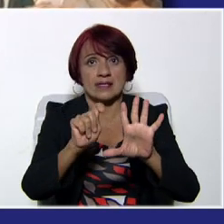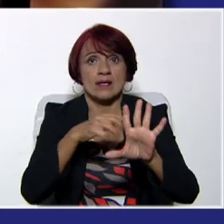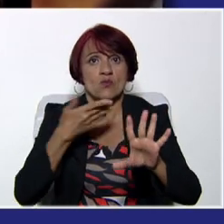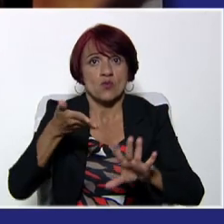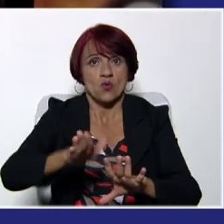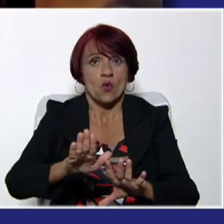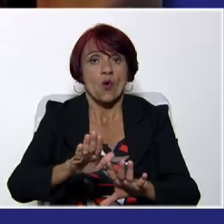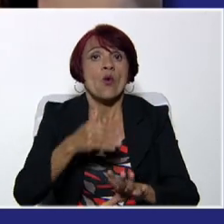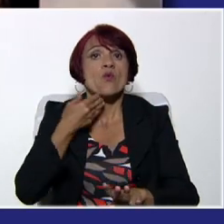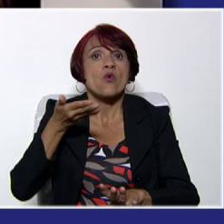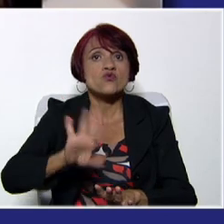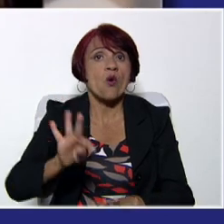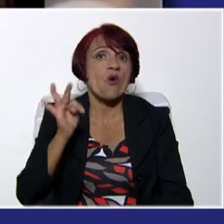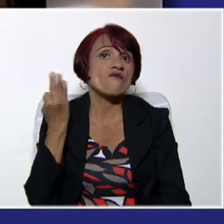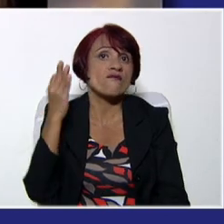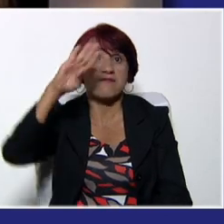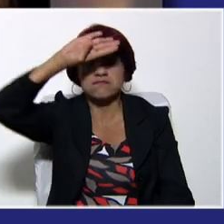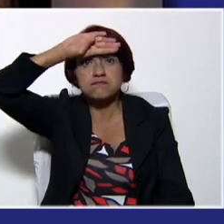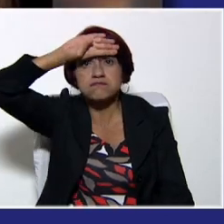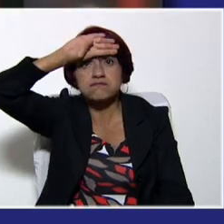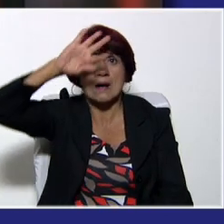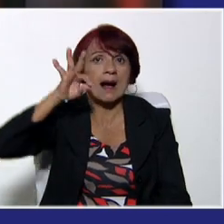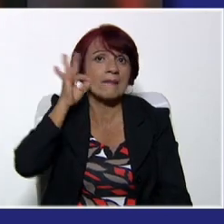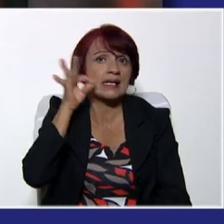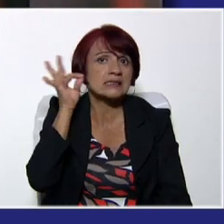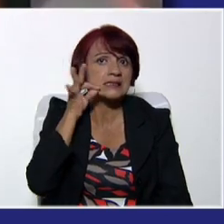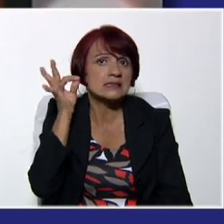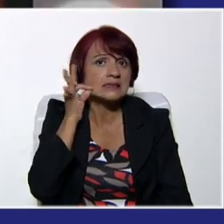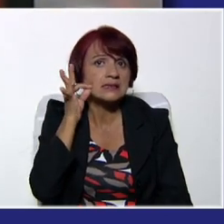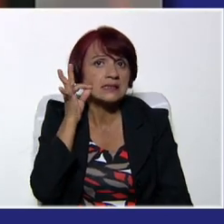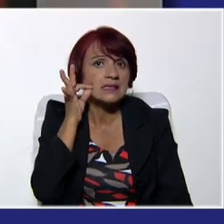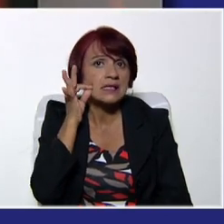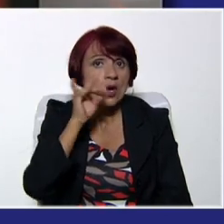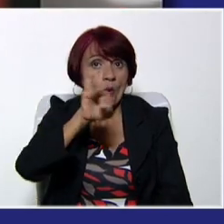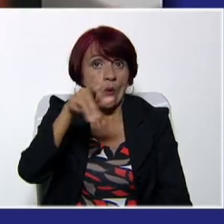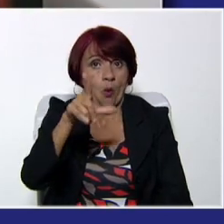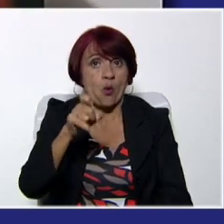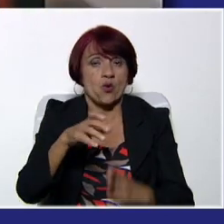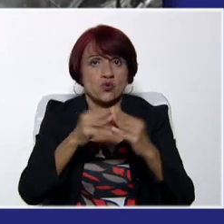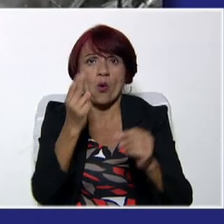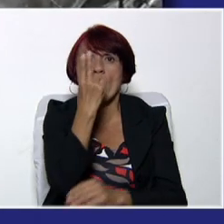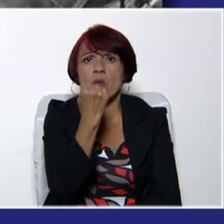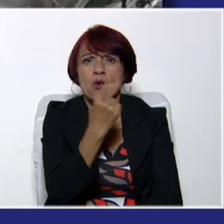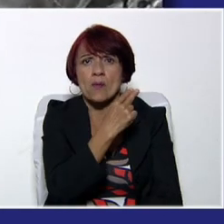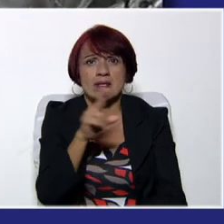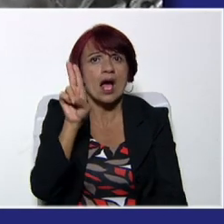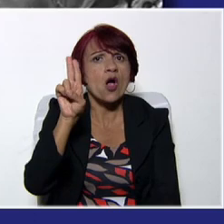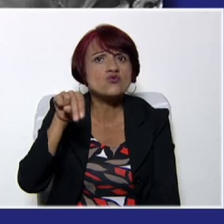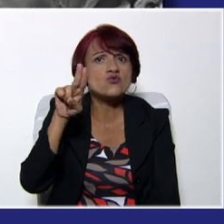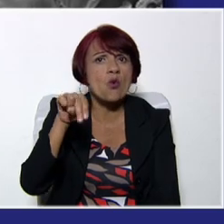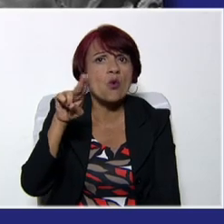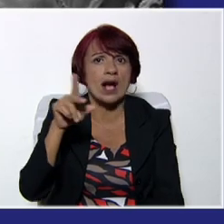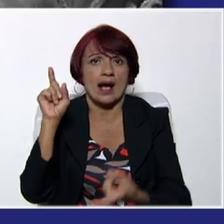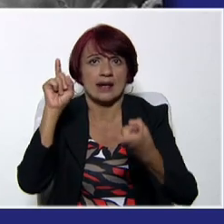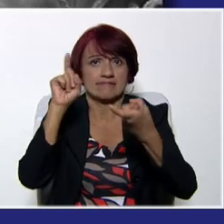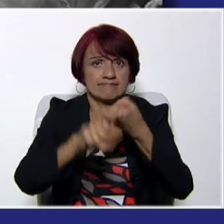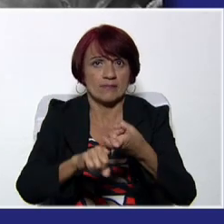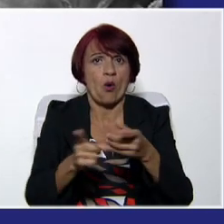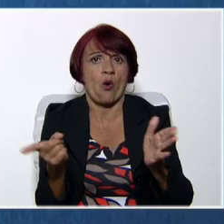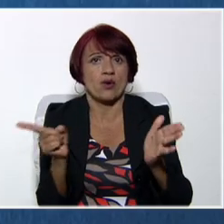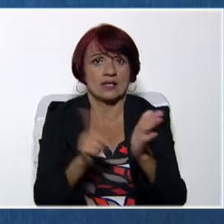murió de fiebre amarilla a los 21 años. Bolívar juró y cumplió la promesa de nunca más volver a casarse.